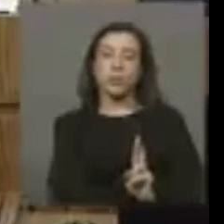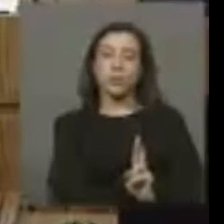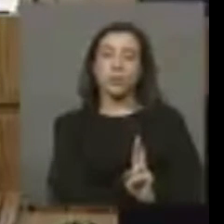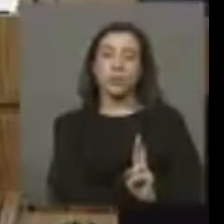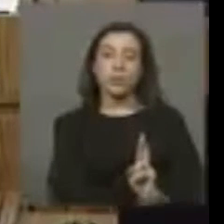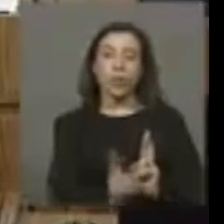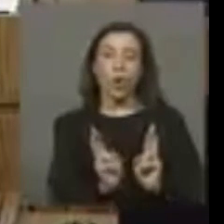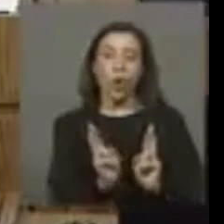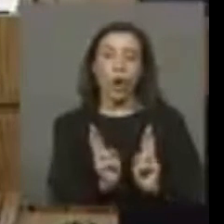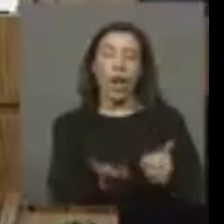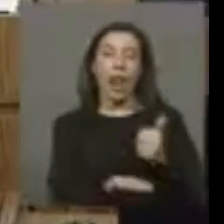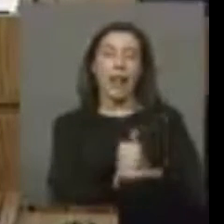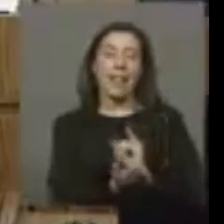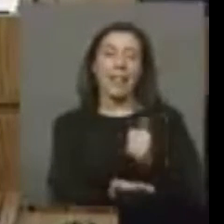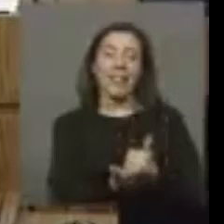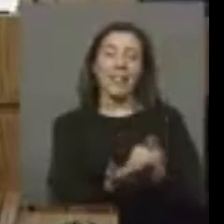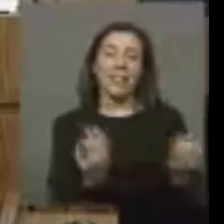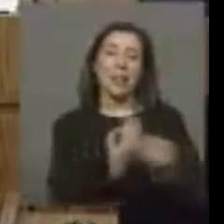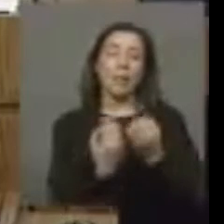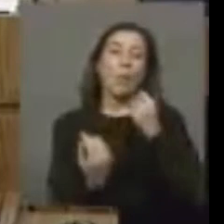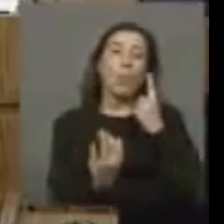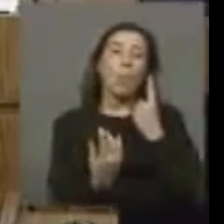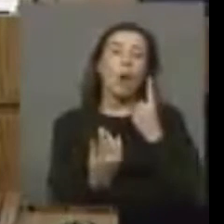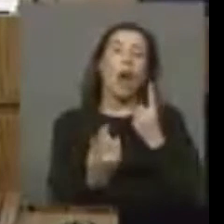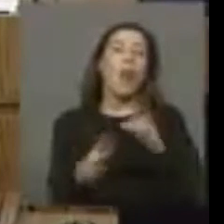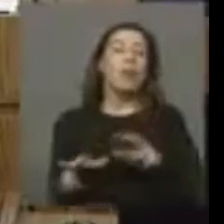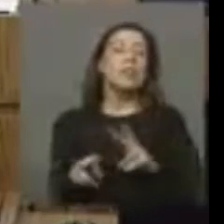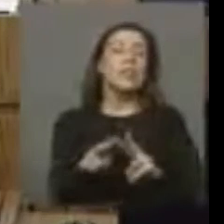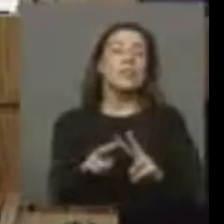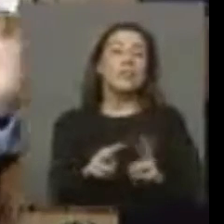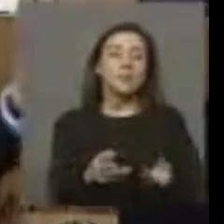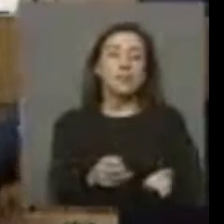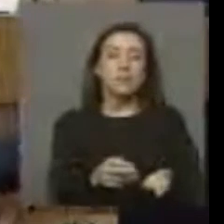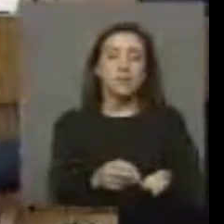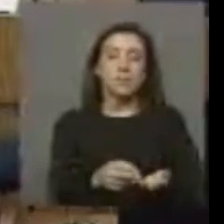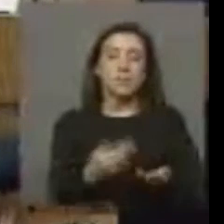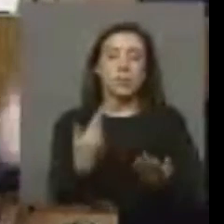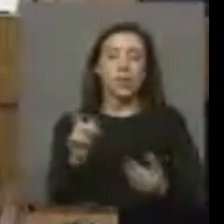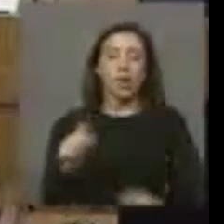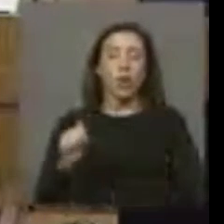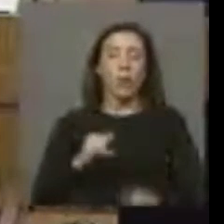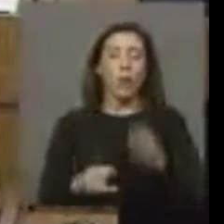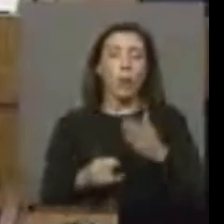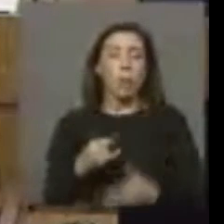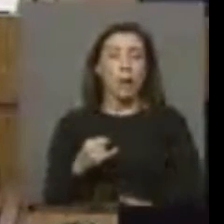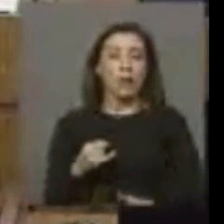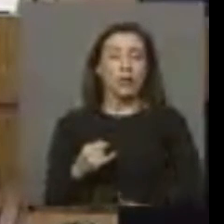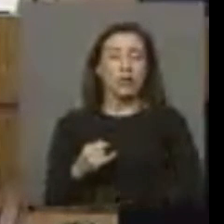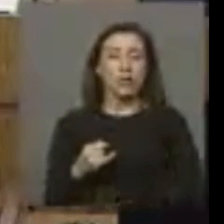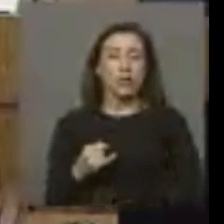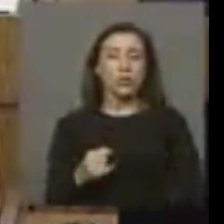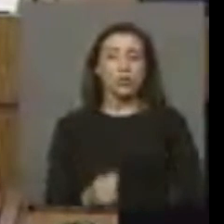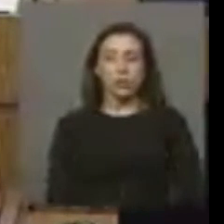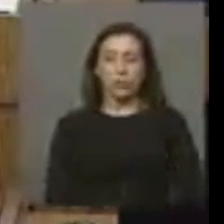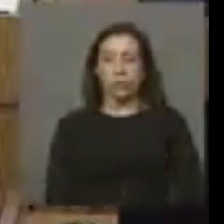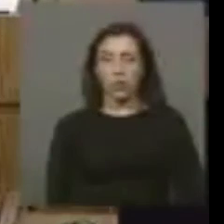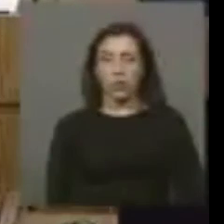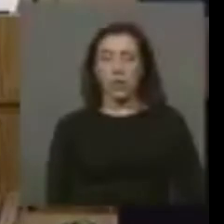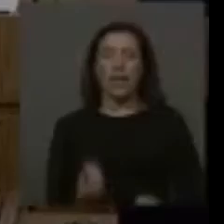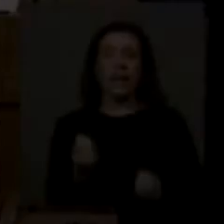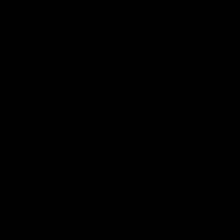el alcalde y la intendenta nos digan cuáles son los plazos que se han autoimpuesto, porque ya han incumplido los plazos anteriores, cuáles son los plazos que se han autoimpuesto y qué va a